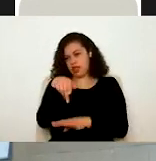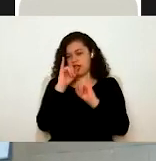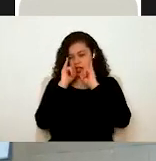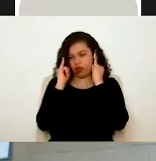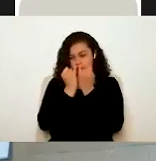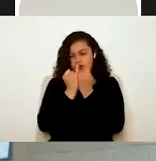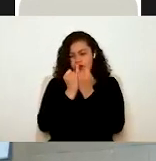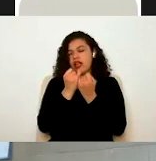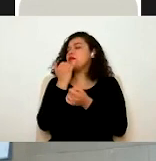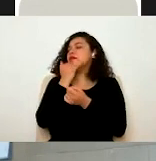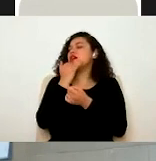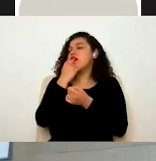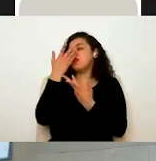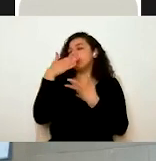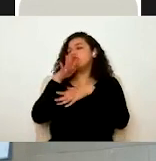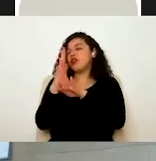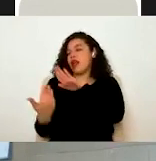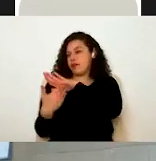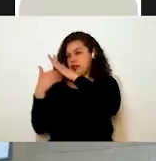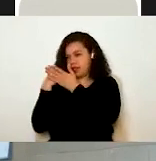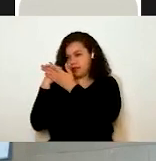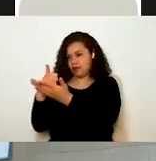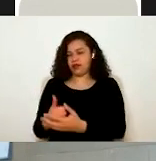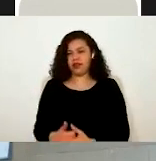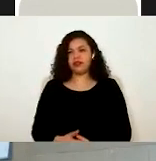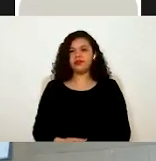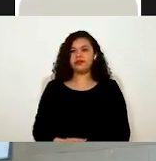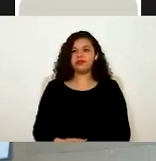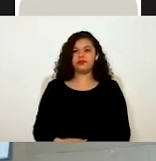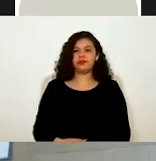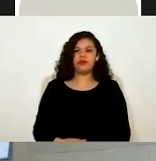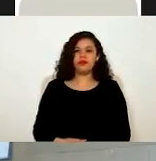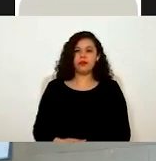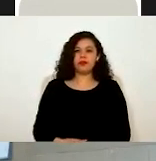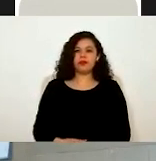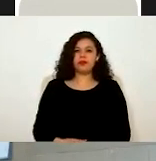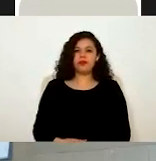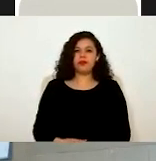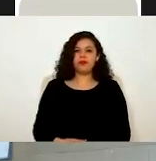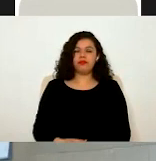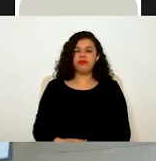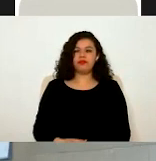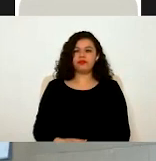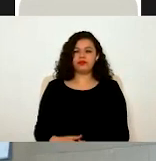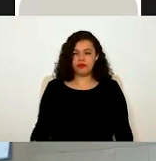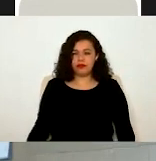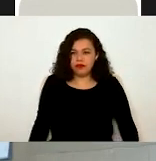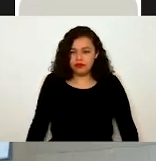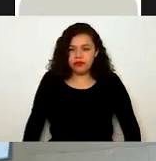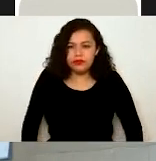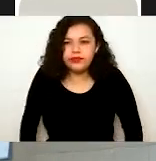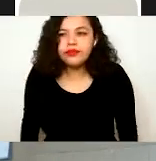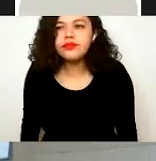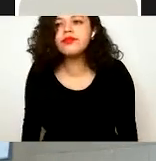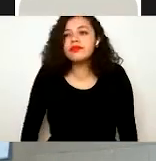perdón, sobre la mesa de ayuda. Y voy a